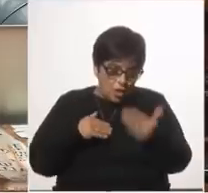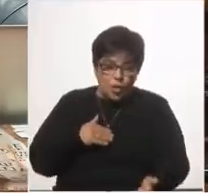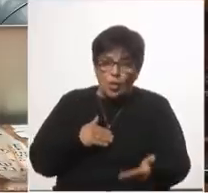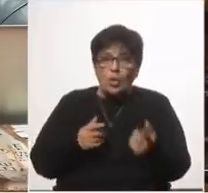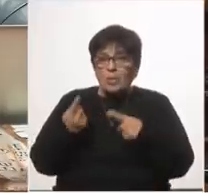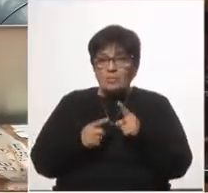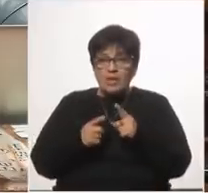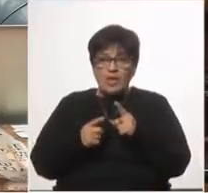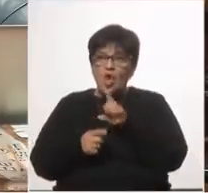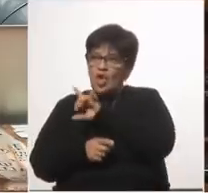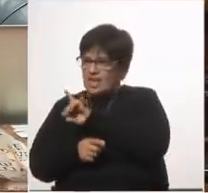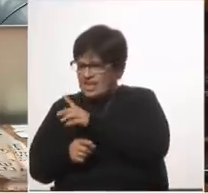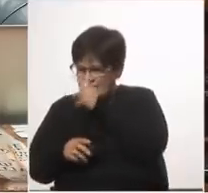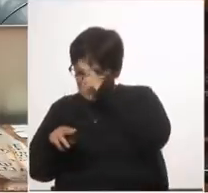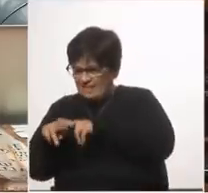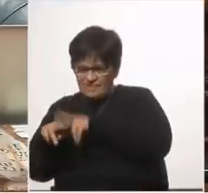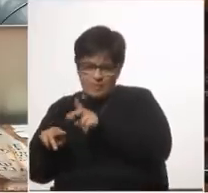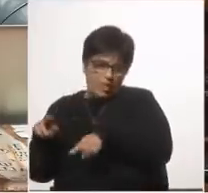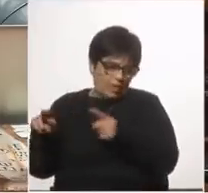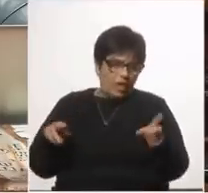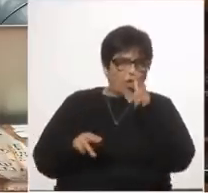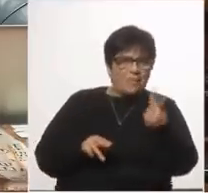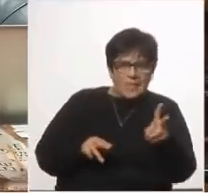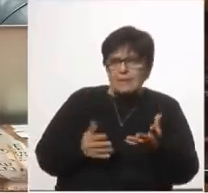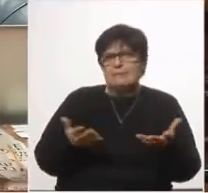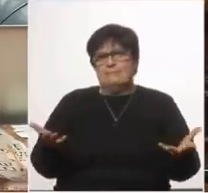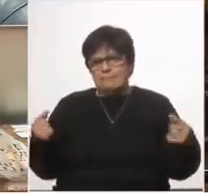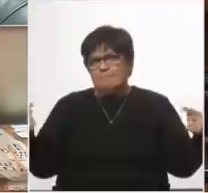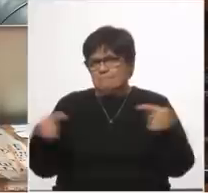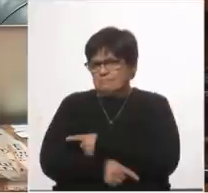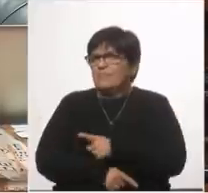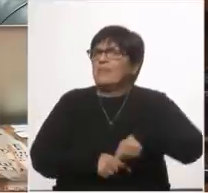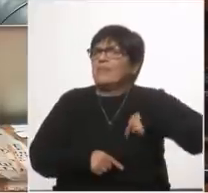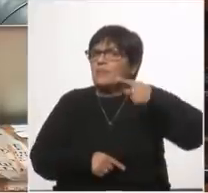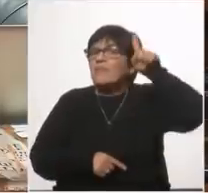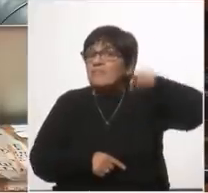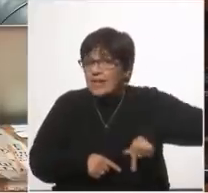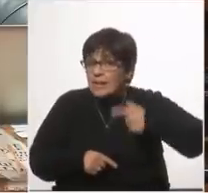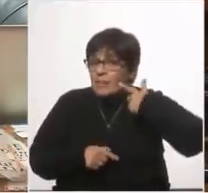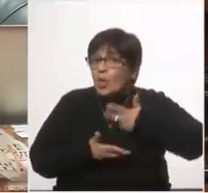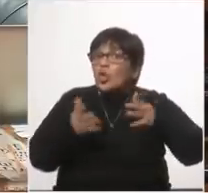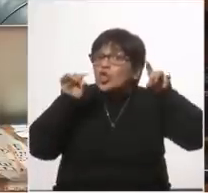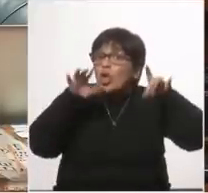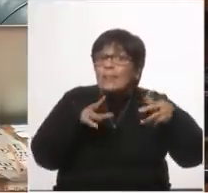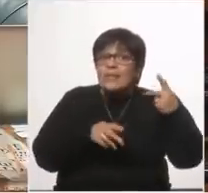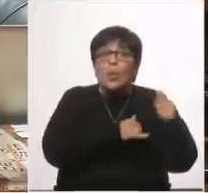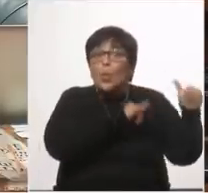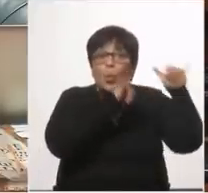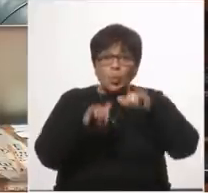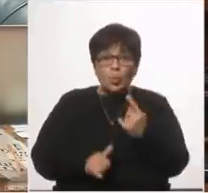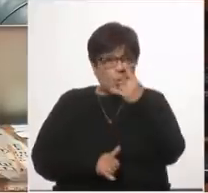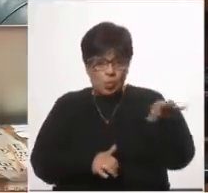con 15 casos versus casi 2000 se tomó una medida tan dispar que provocó como lo mostré solo ese efecto